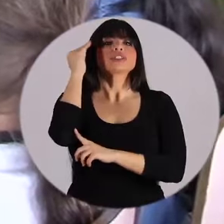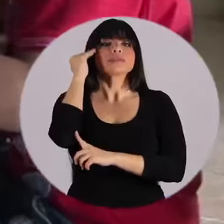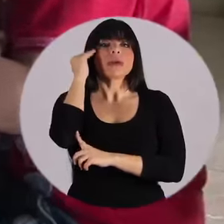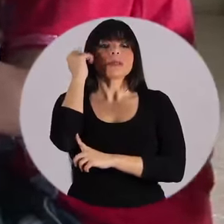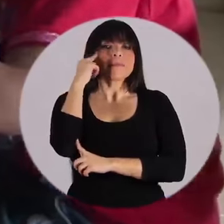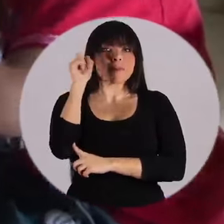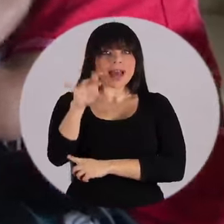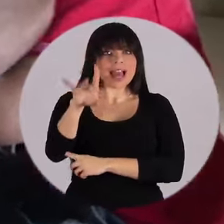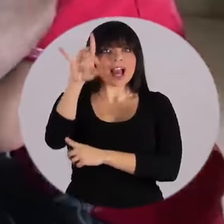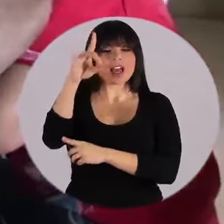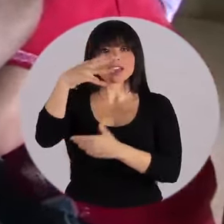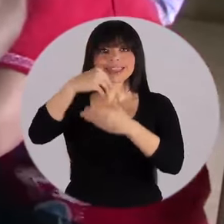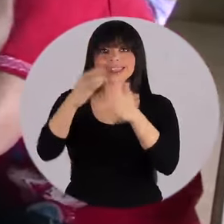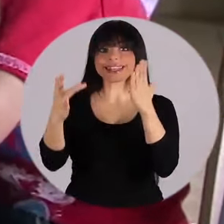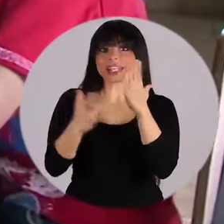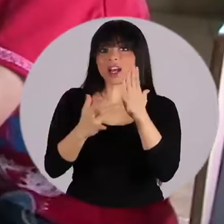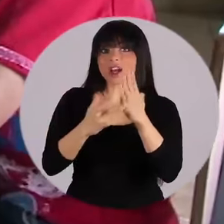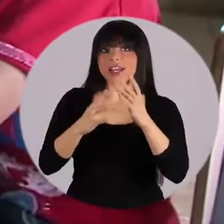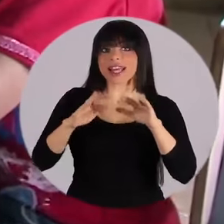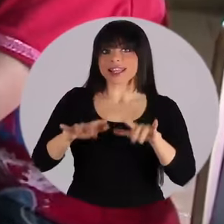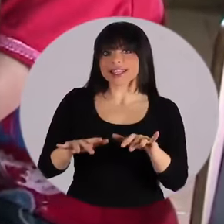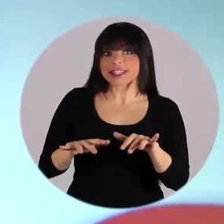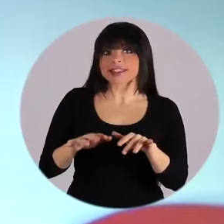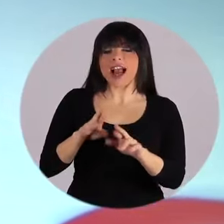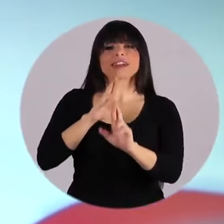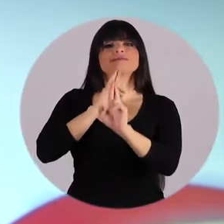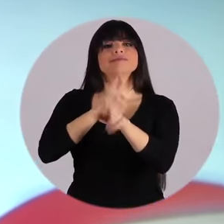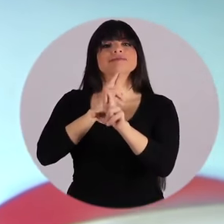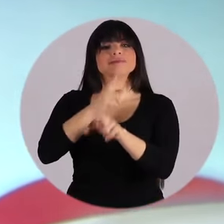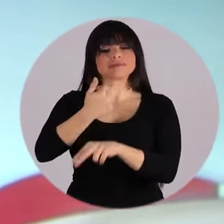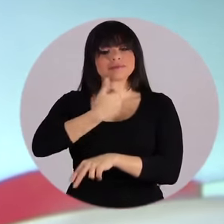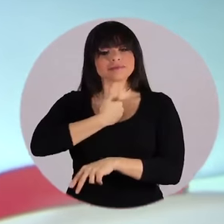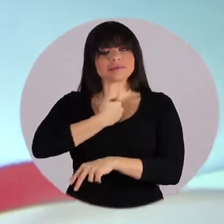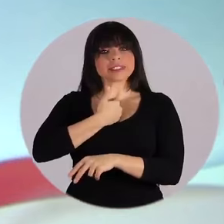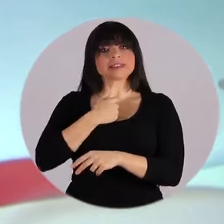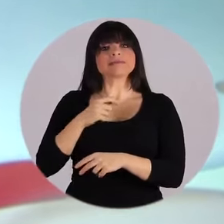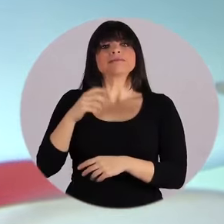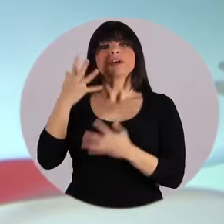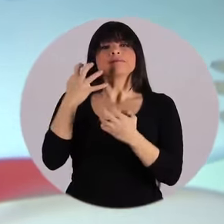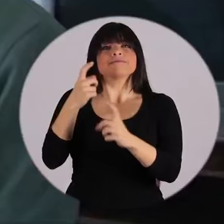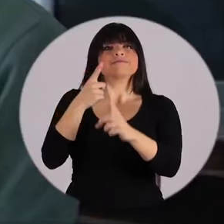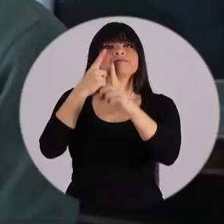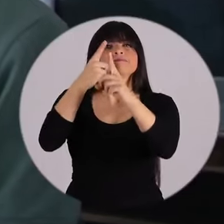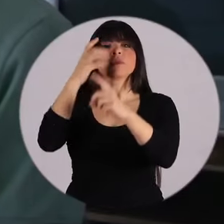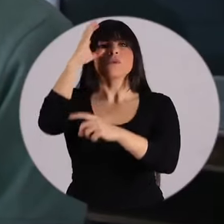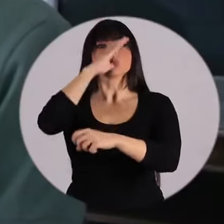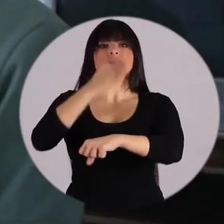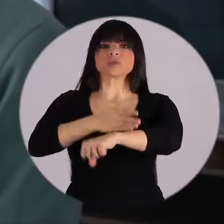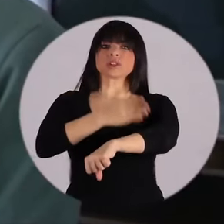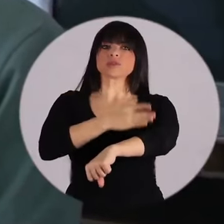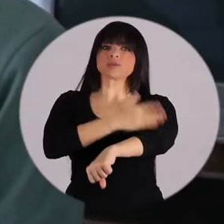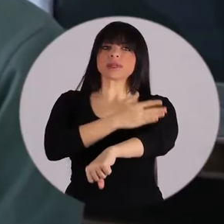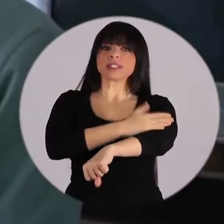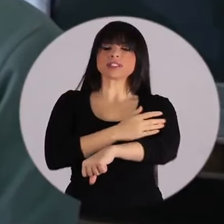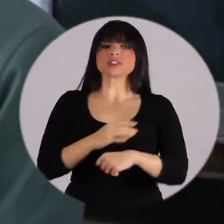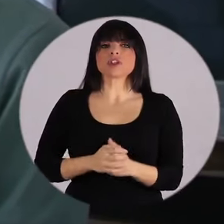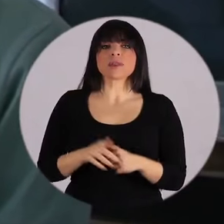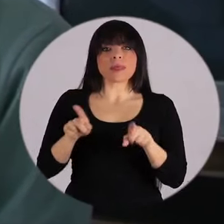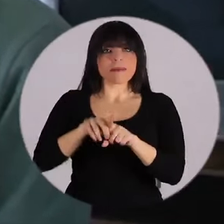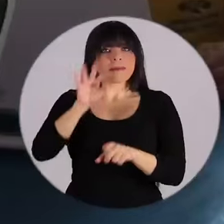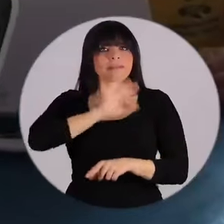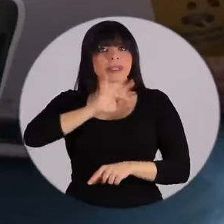conocimiento para encontrar en las tecnologías digitales respuestas a nuestras legítimas aspiraciones de crecimiento,